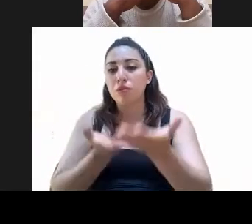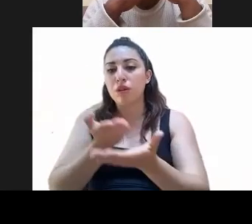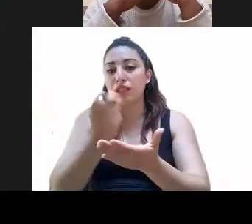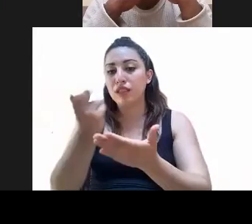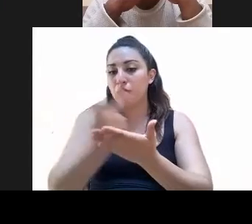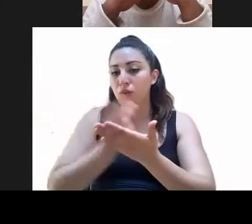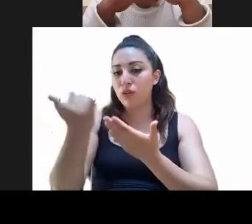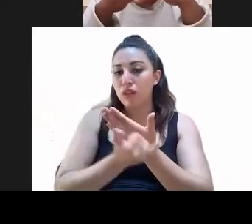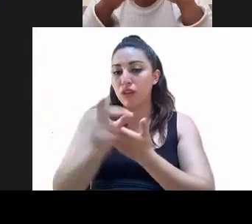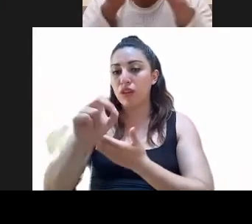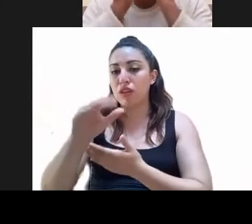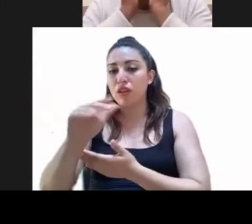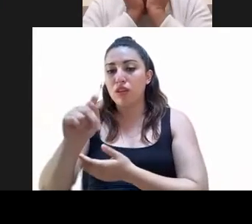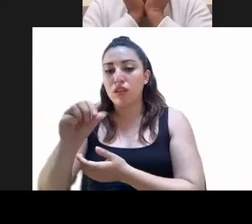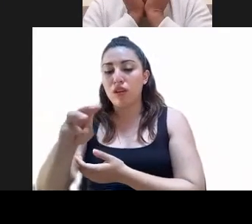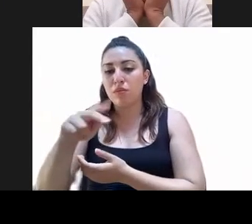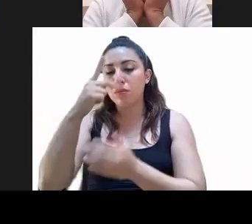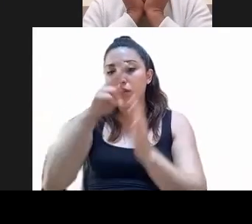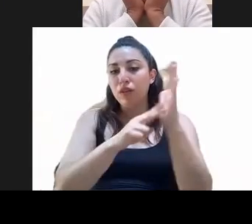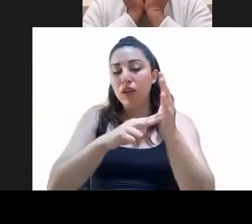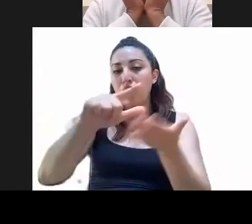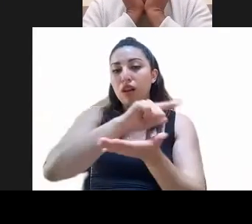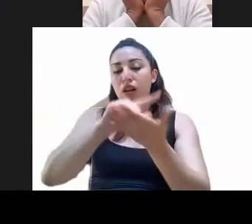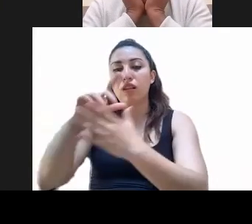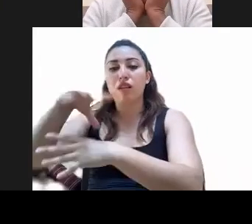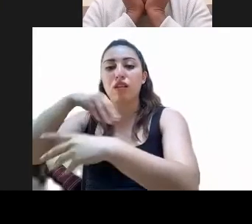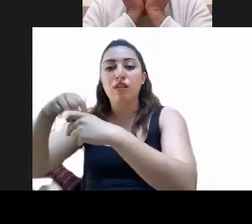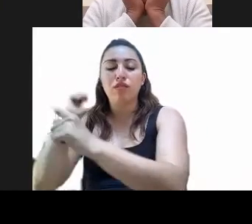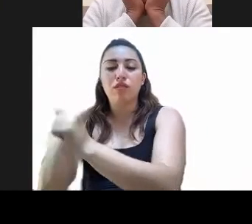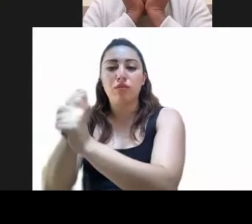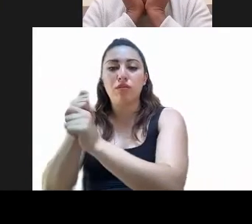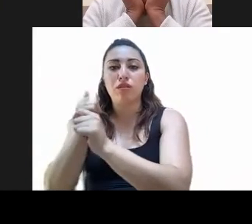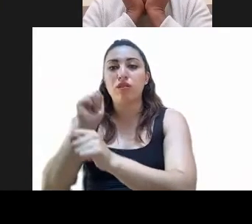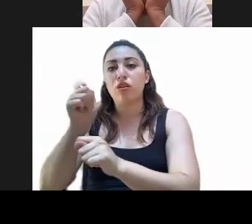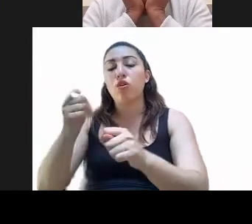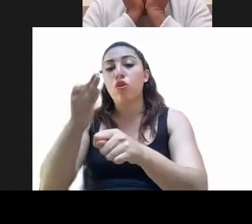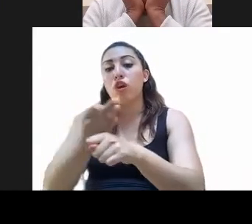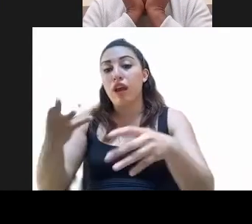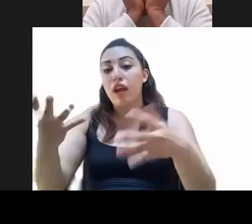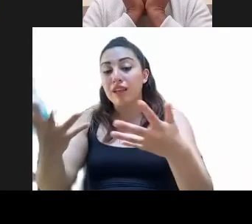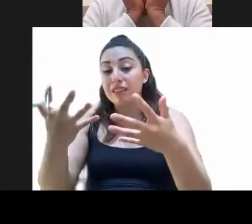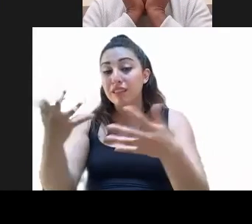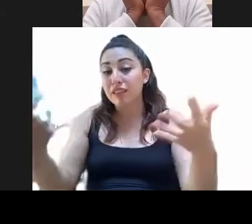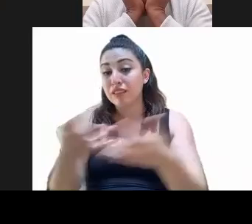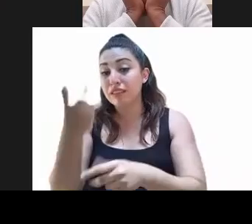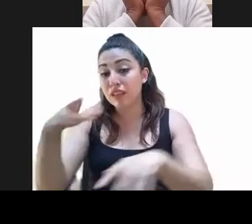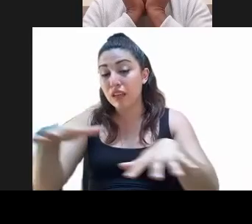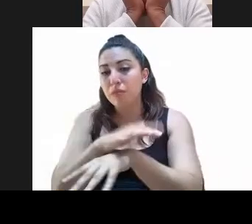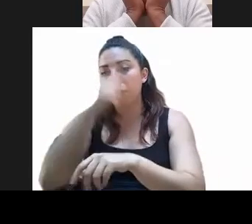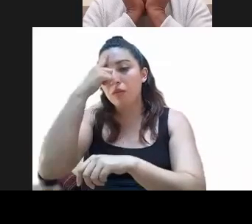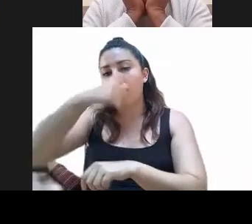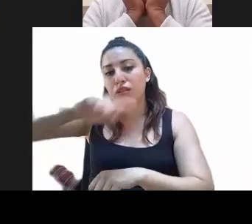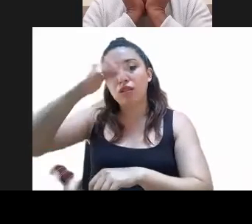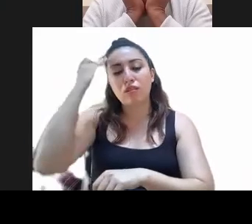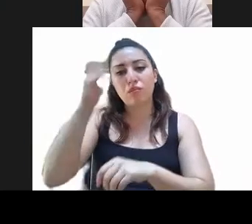dictamen de reforma a la ley de movilidad, el cual se adecua a las necesidades actuales. Señalado lo anterior, se